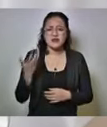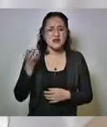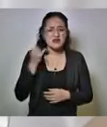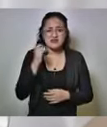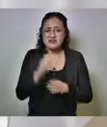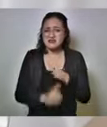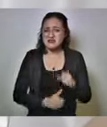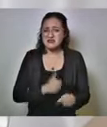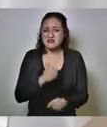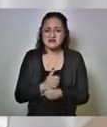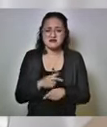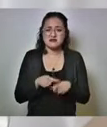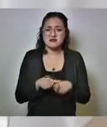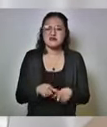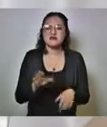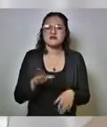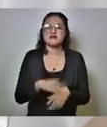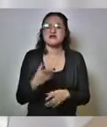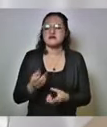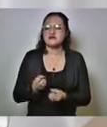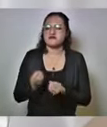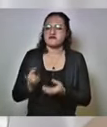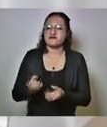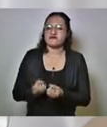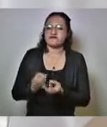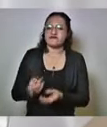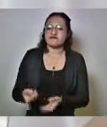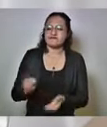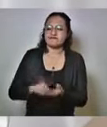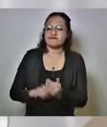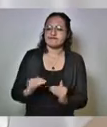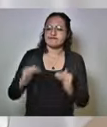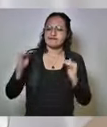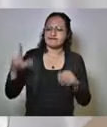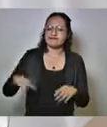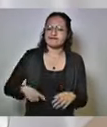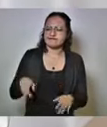porque se beneficiaban los de arriba